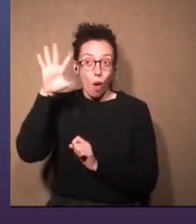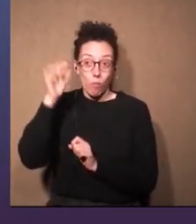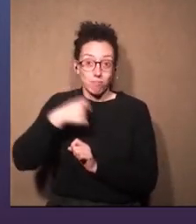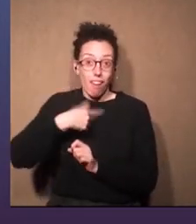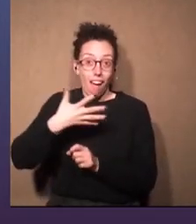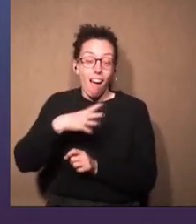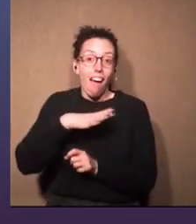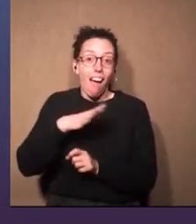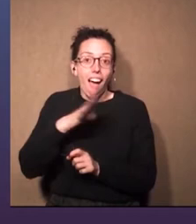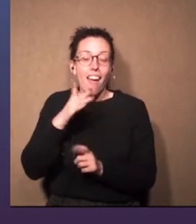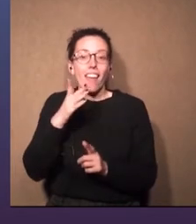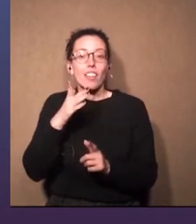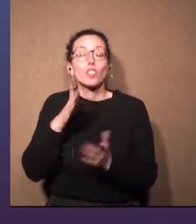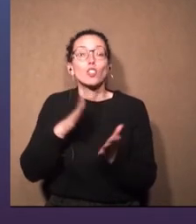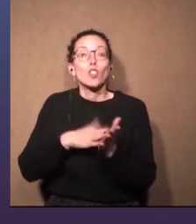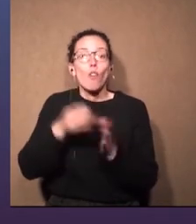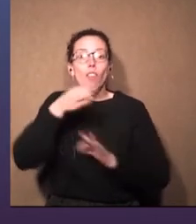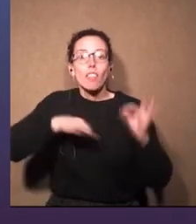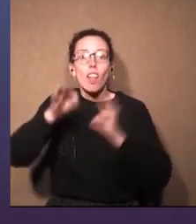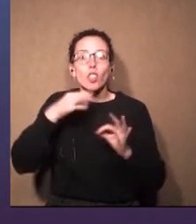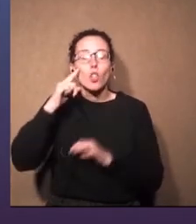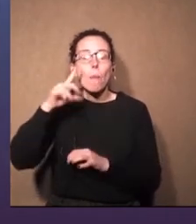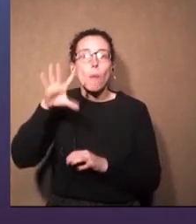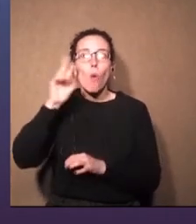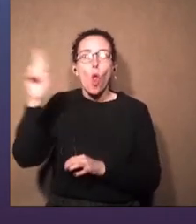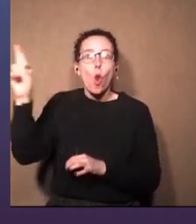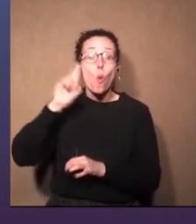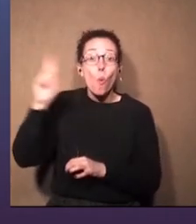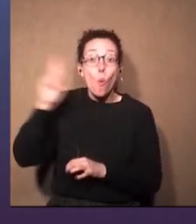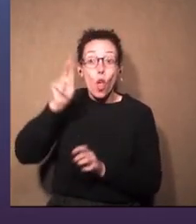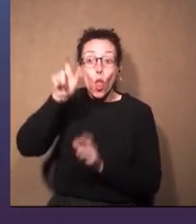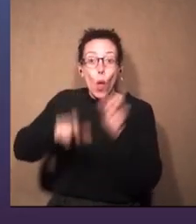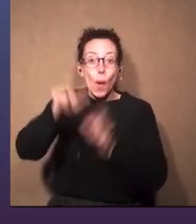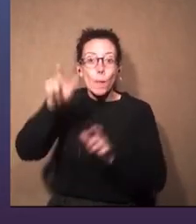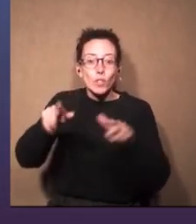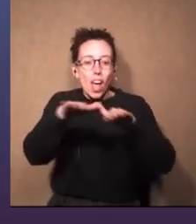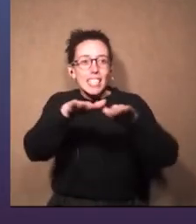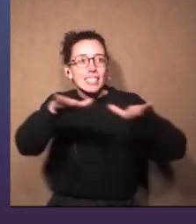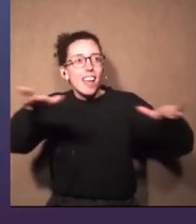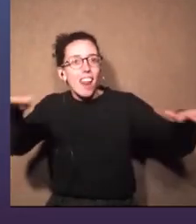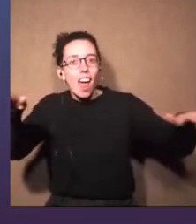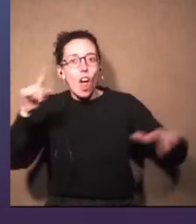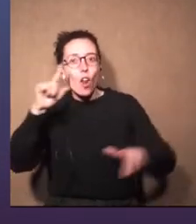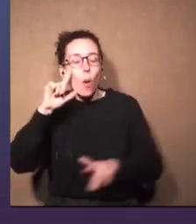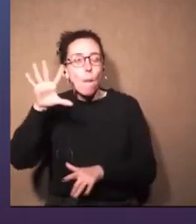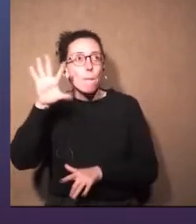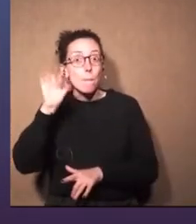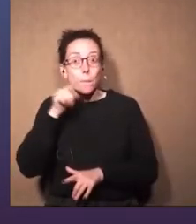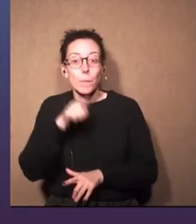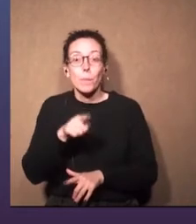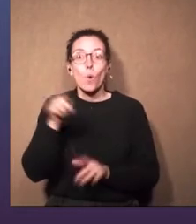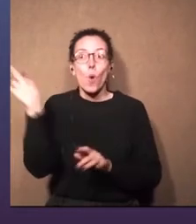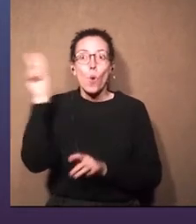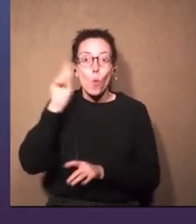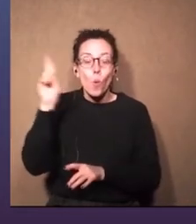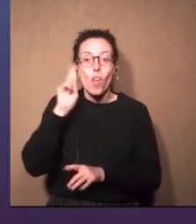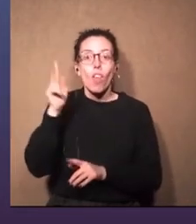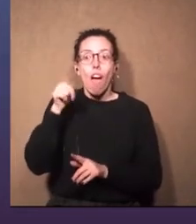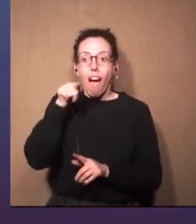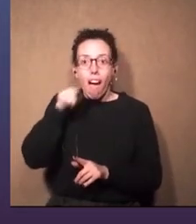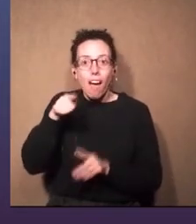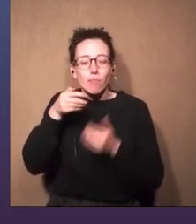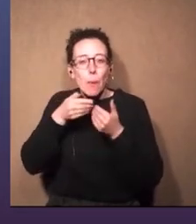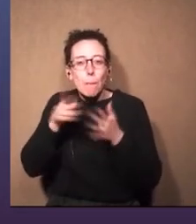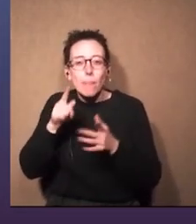recuerdo que tengo de acercamiento, fue el ruido que hacía la gente sobre el escenario. Y a partir de ahí fue como que